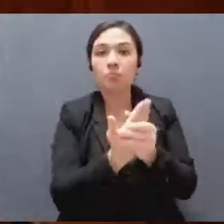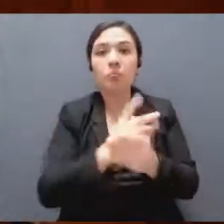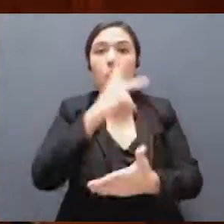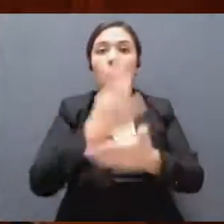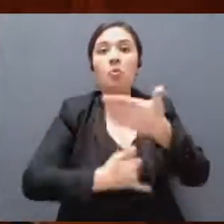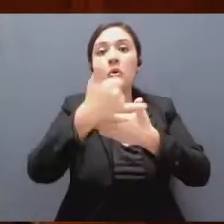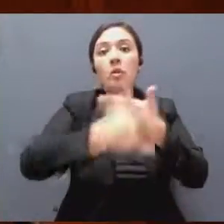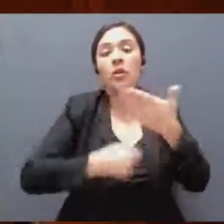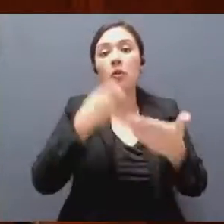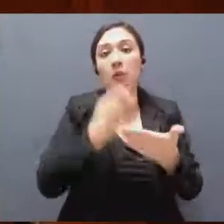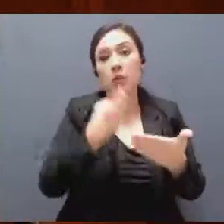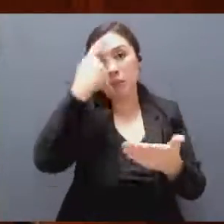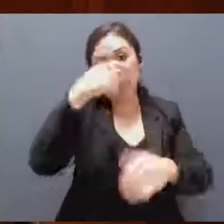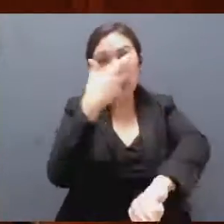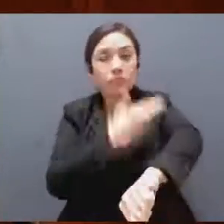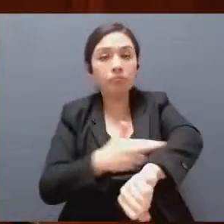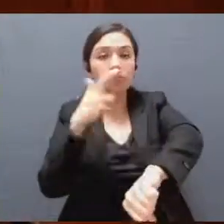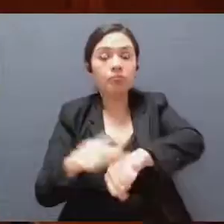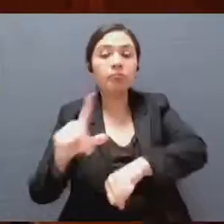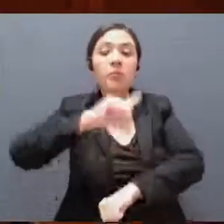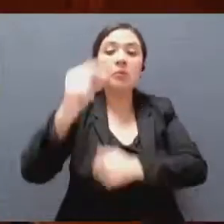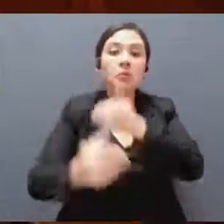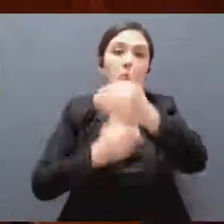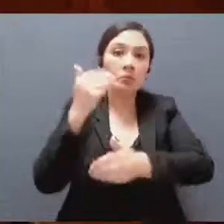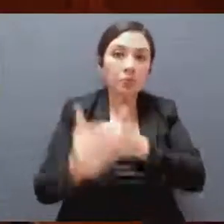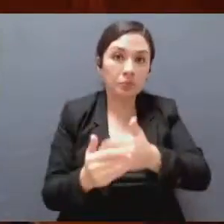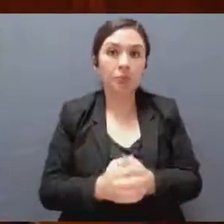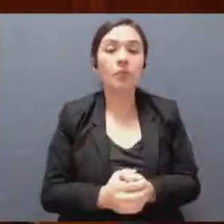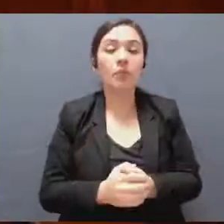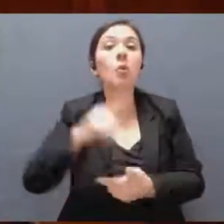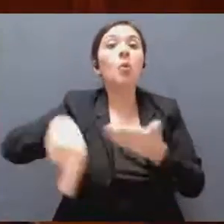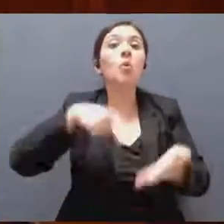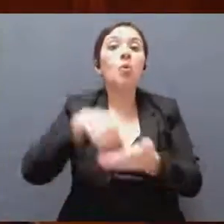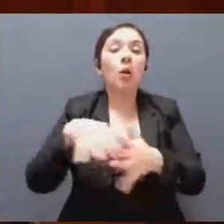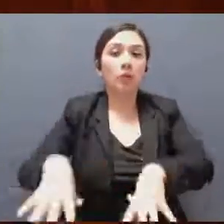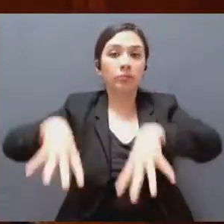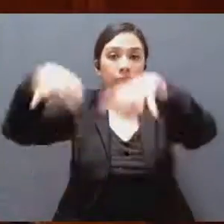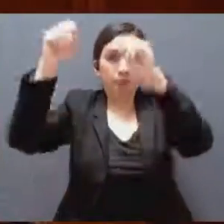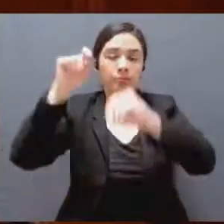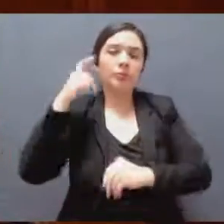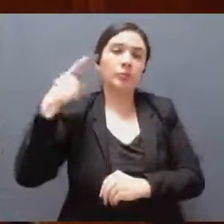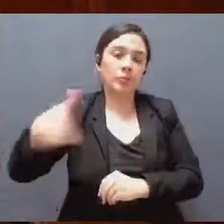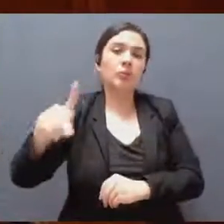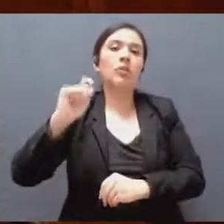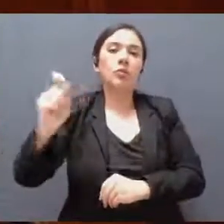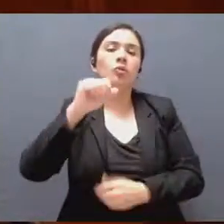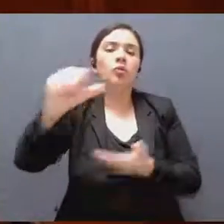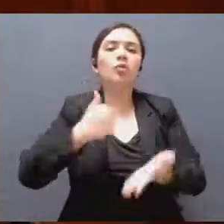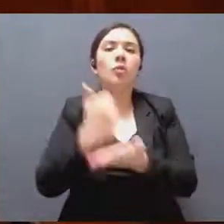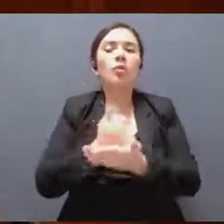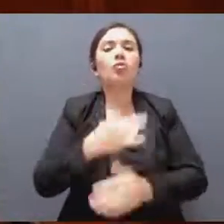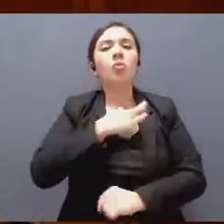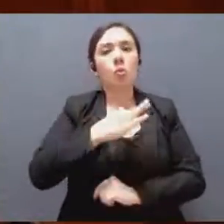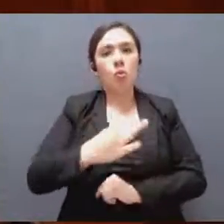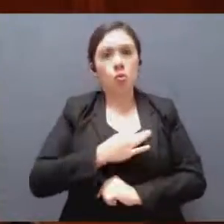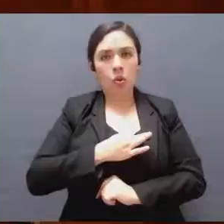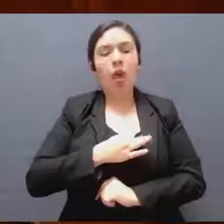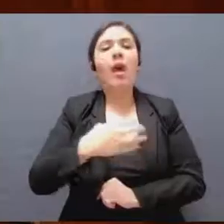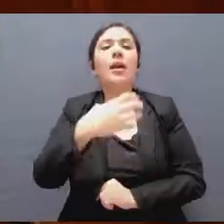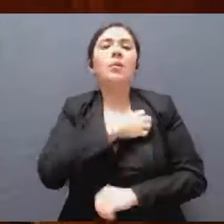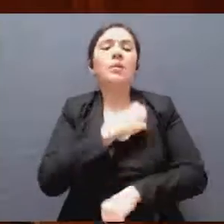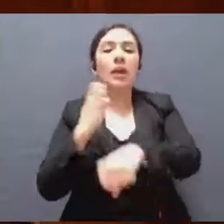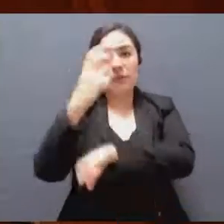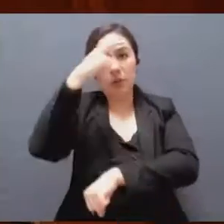decreto para los efectos procedentes, dado en el Palacio del Poder Legislativo, en la ciudad de Toluca de Lerdo, capital del